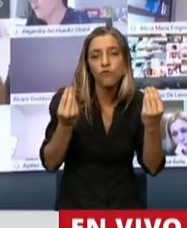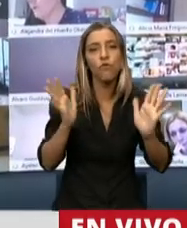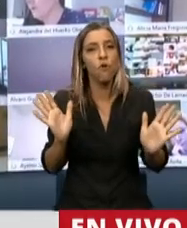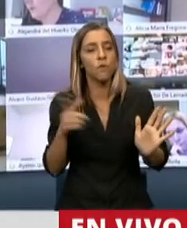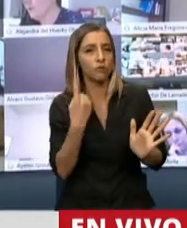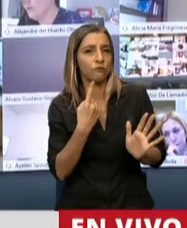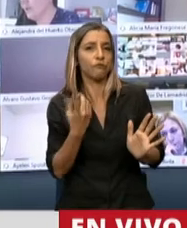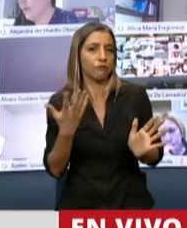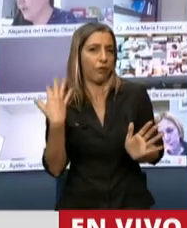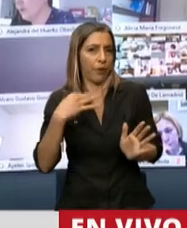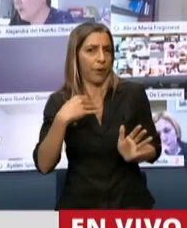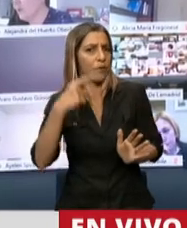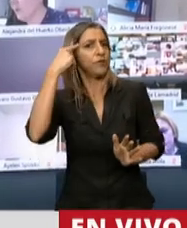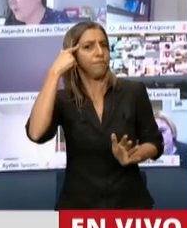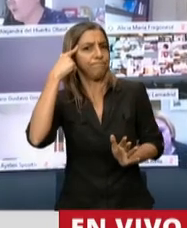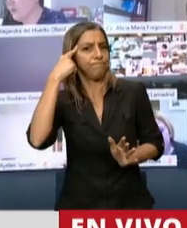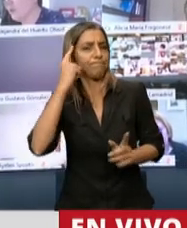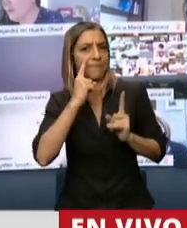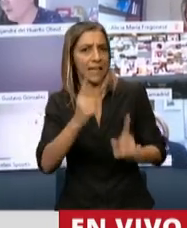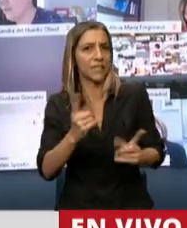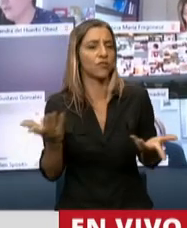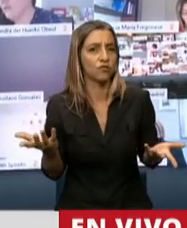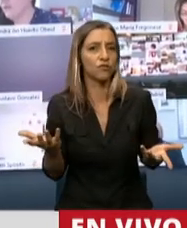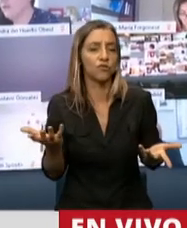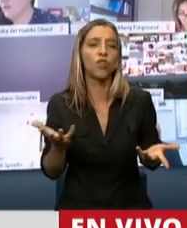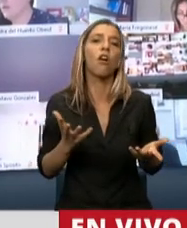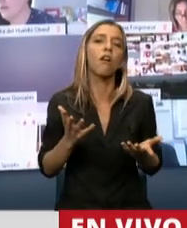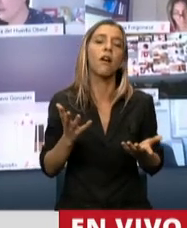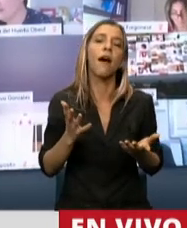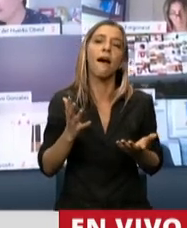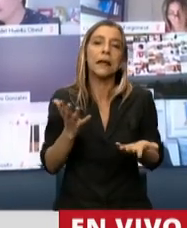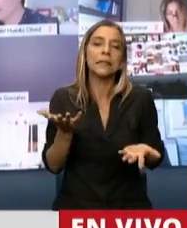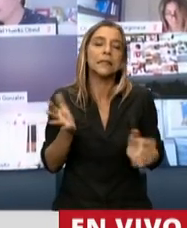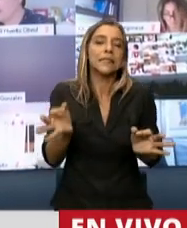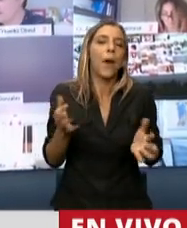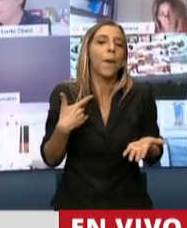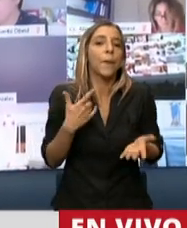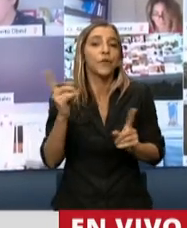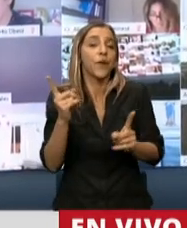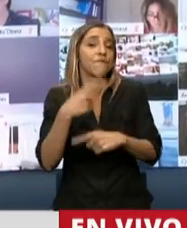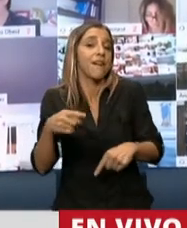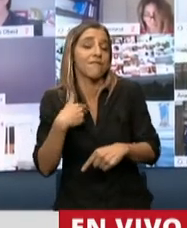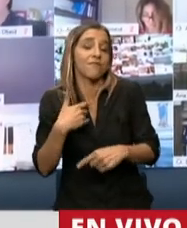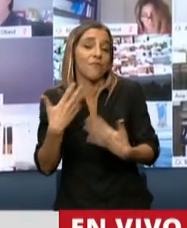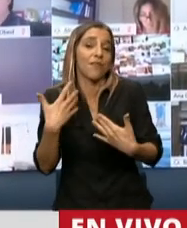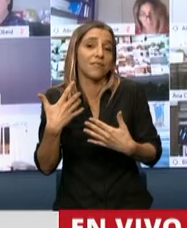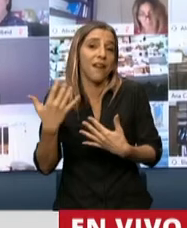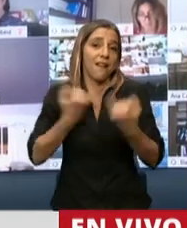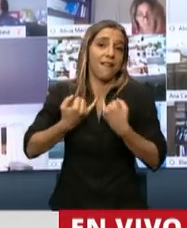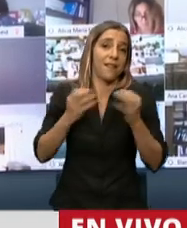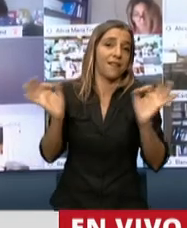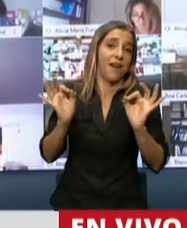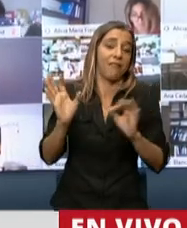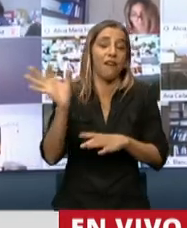nuestra parte suponer que hay alguna seriedad o alguna verdad que se nos está ocultando o alguna verdad que